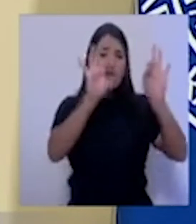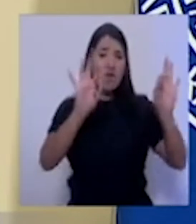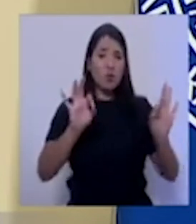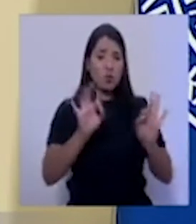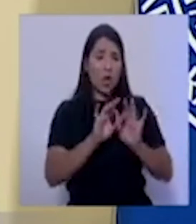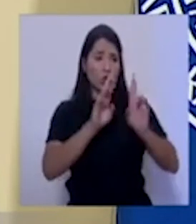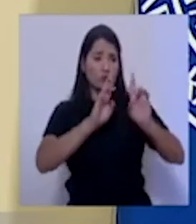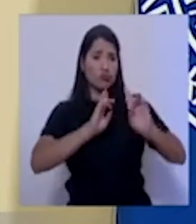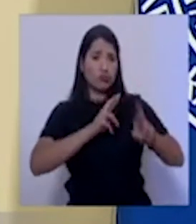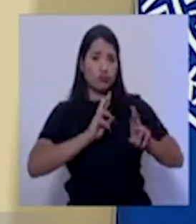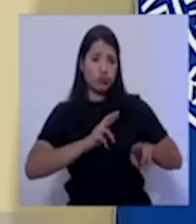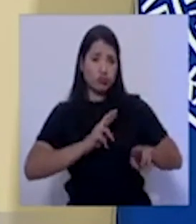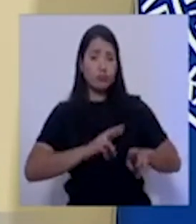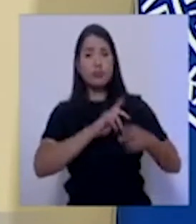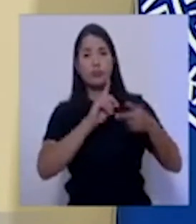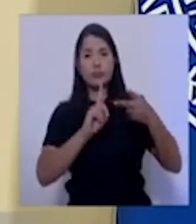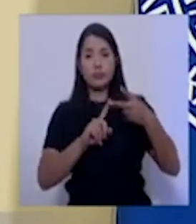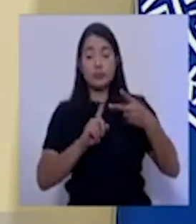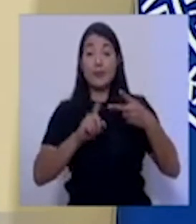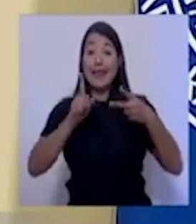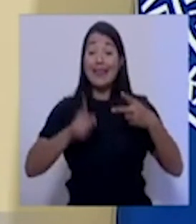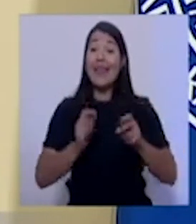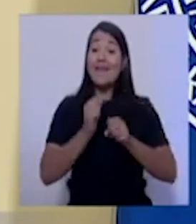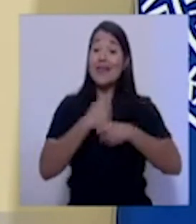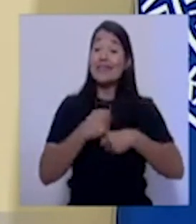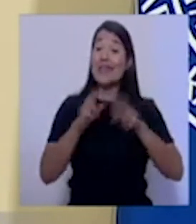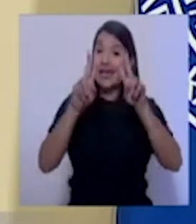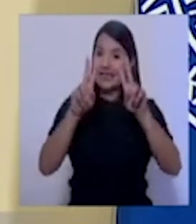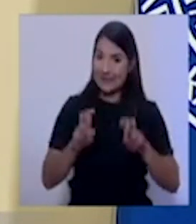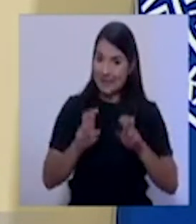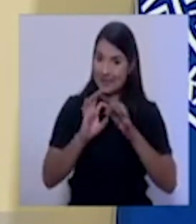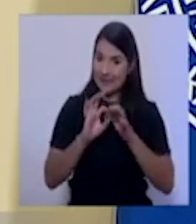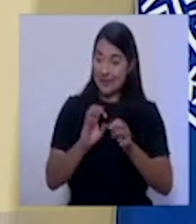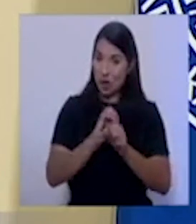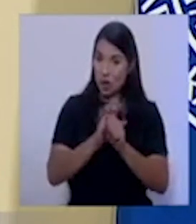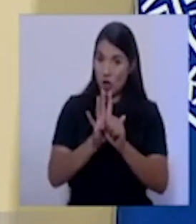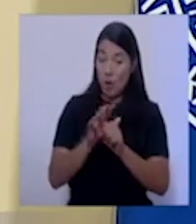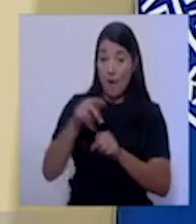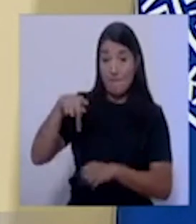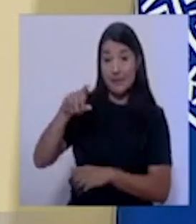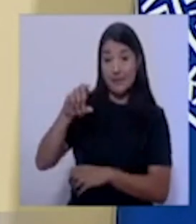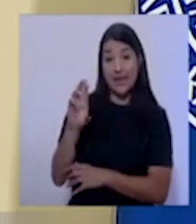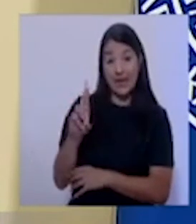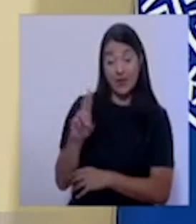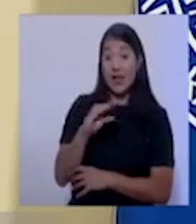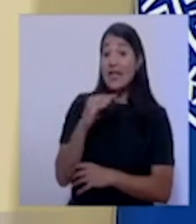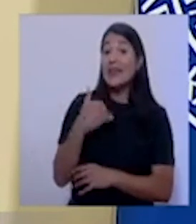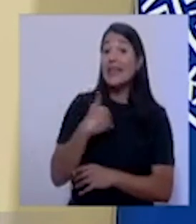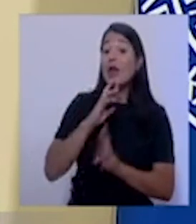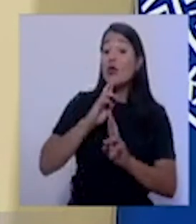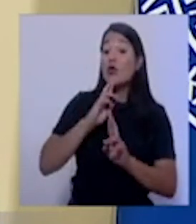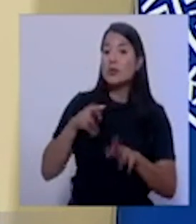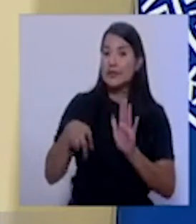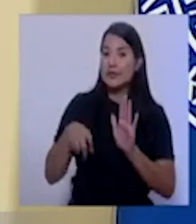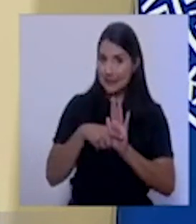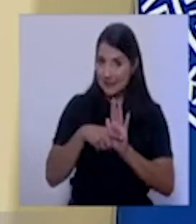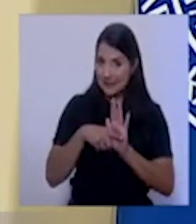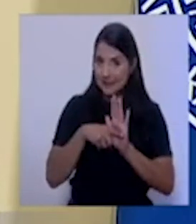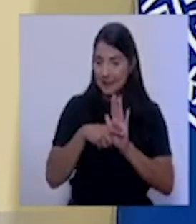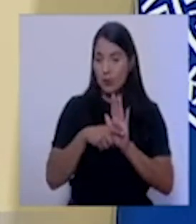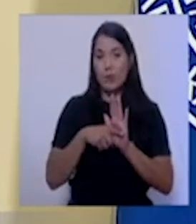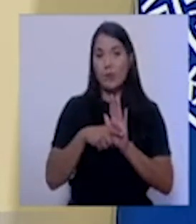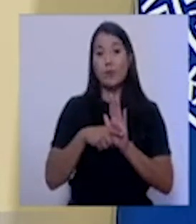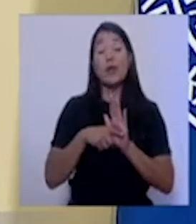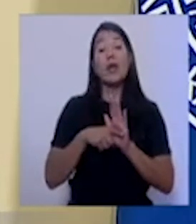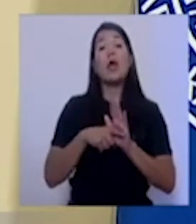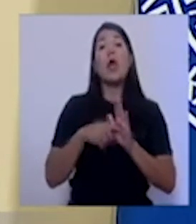salud, segundo, realizarse una prueba COVID-PCR y obtener un resultado negativo, máximo